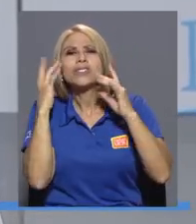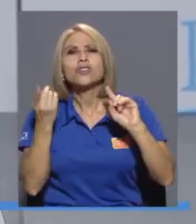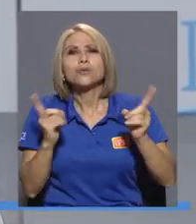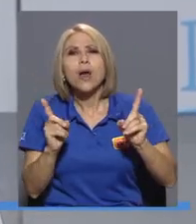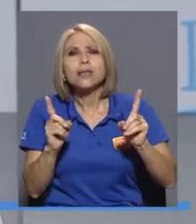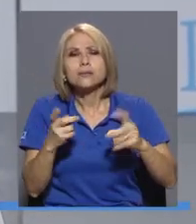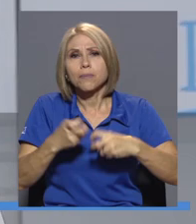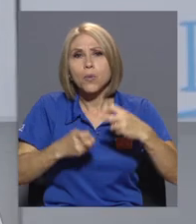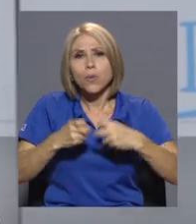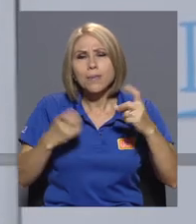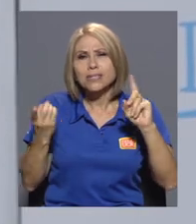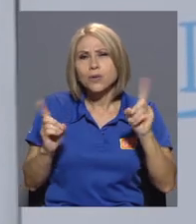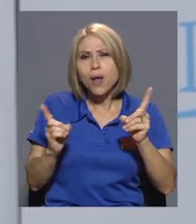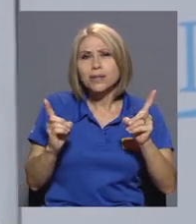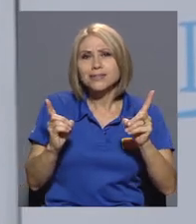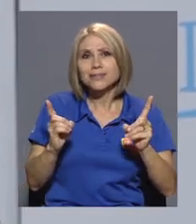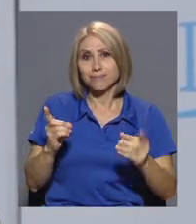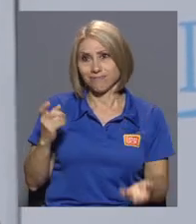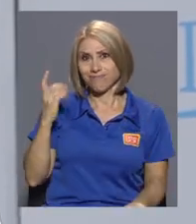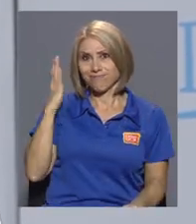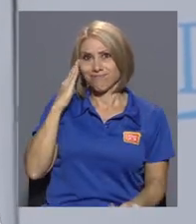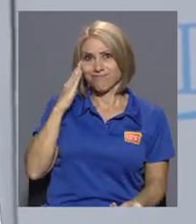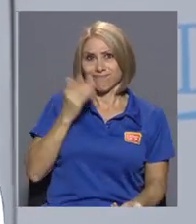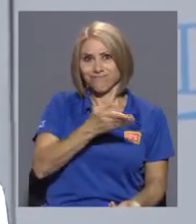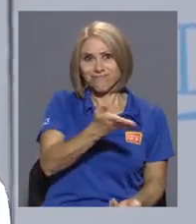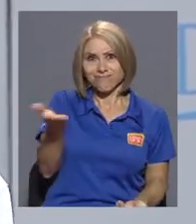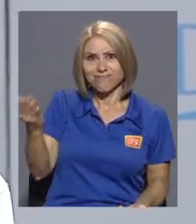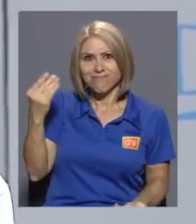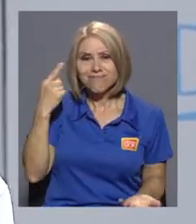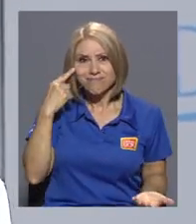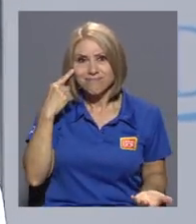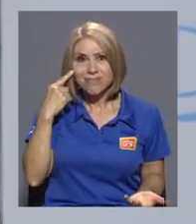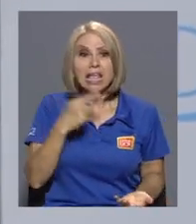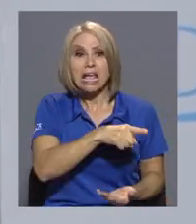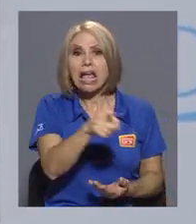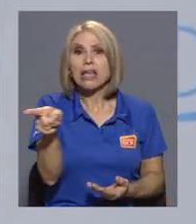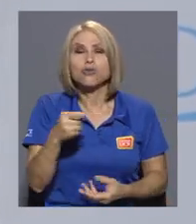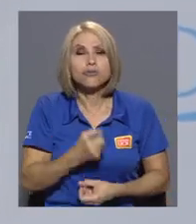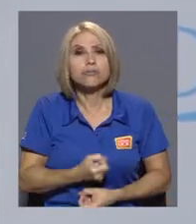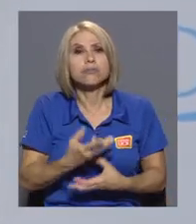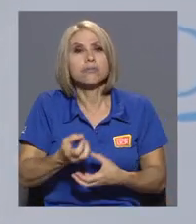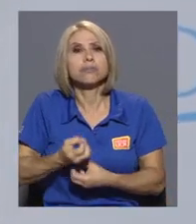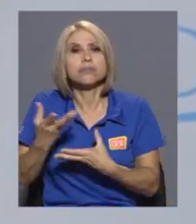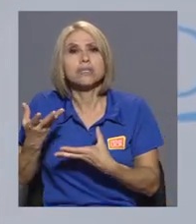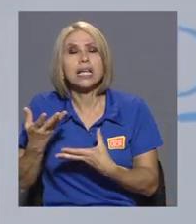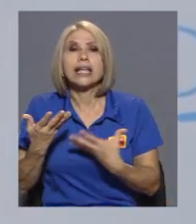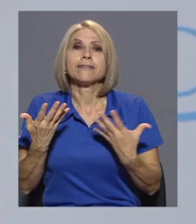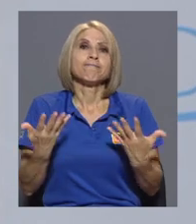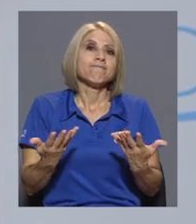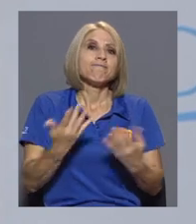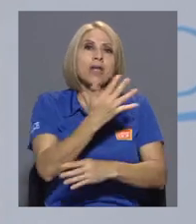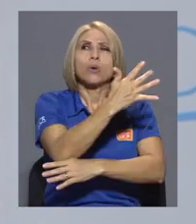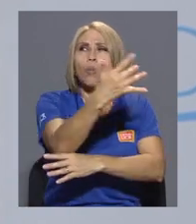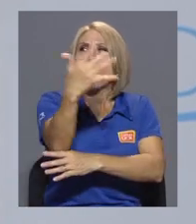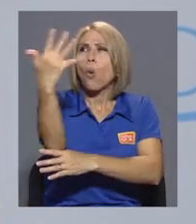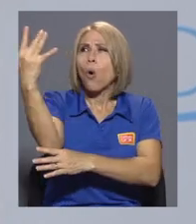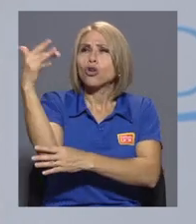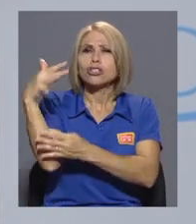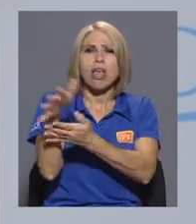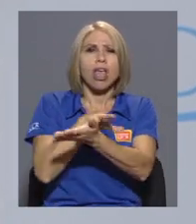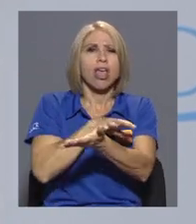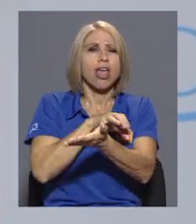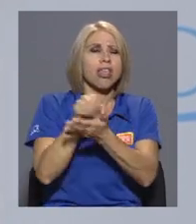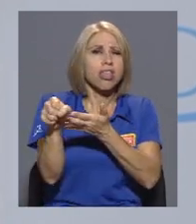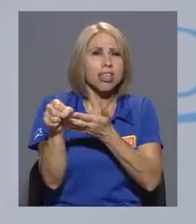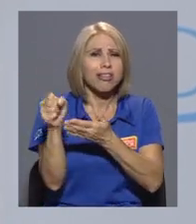necesitábamos saber qué piensan ellos y muchos externaron que la destrucción del bosque, del hábitat, la